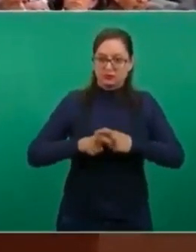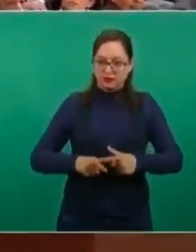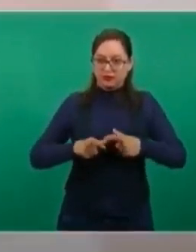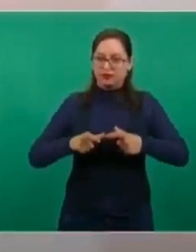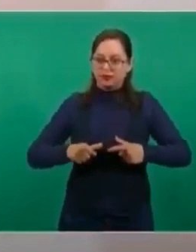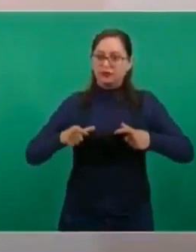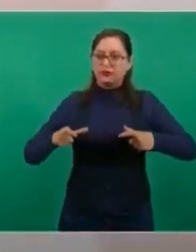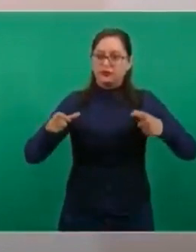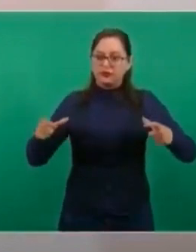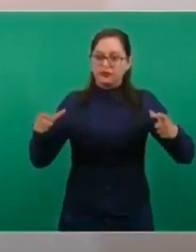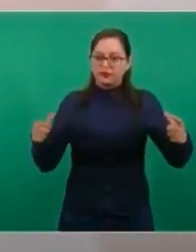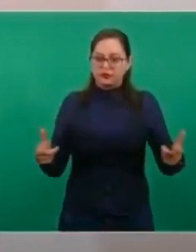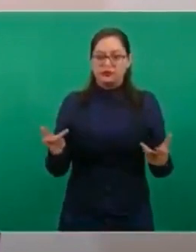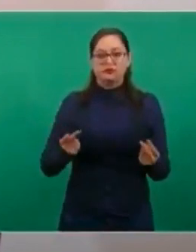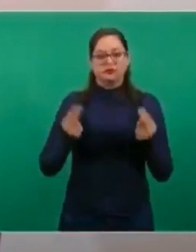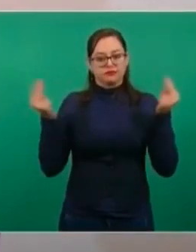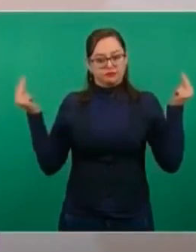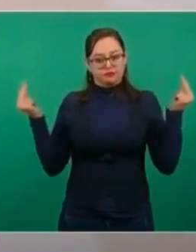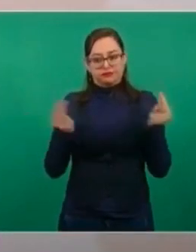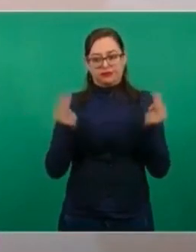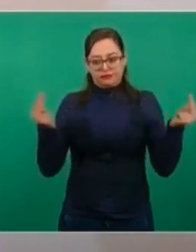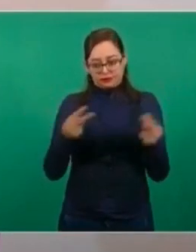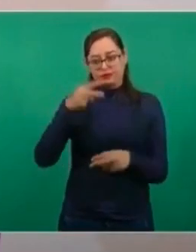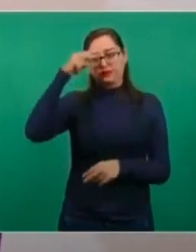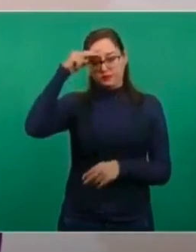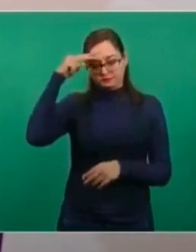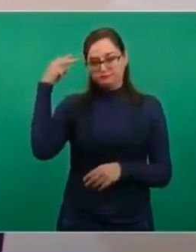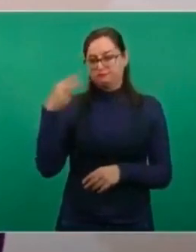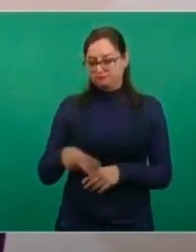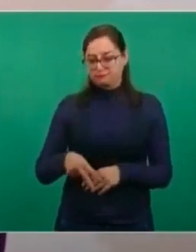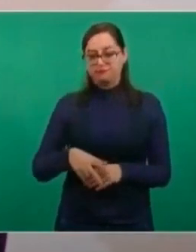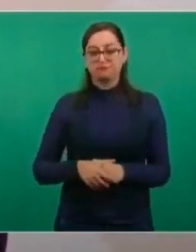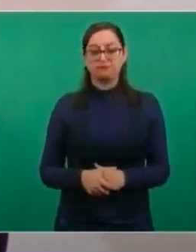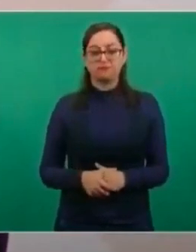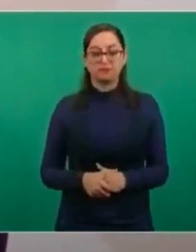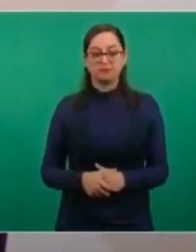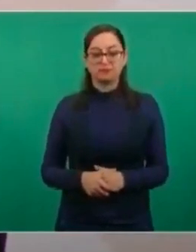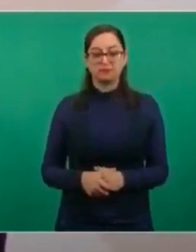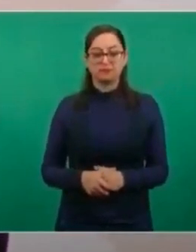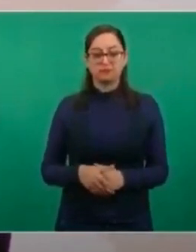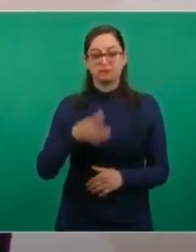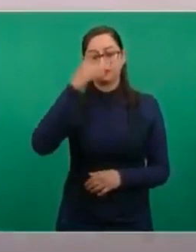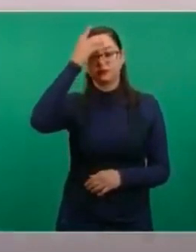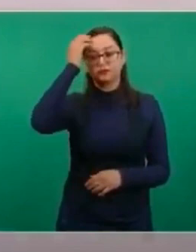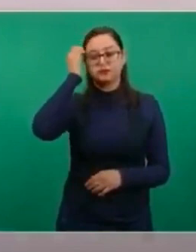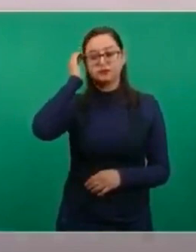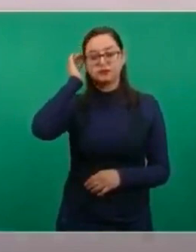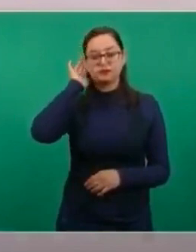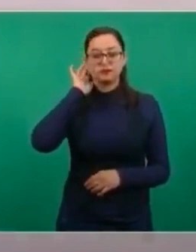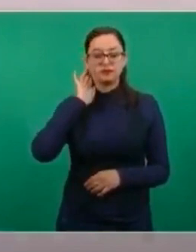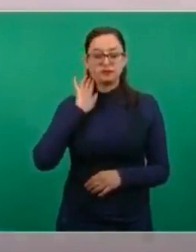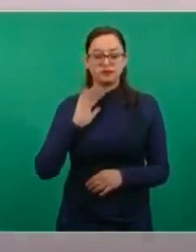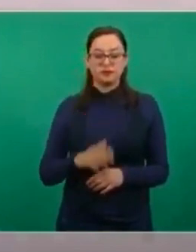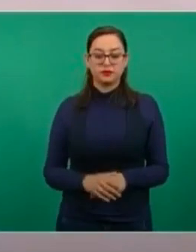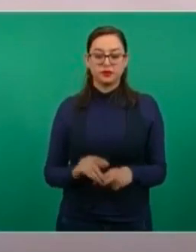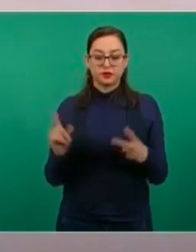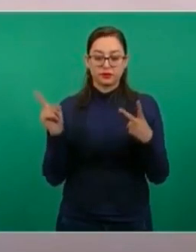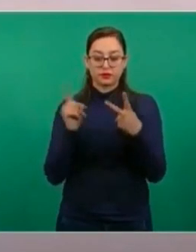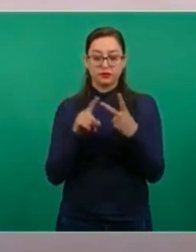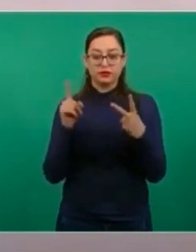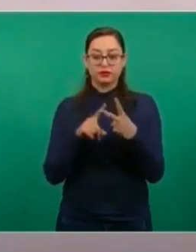especialistas que requiere nuestro país. Lo segundo son los medicamentos.